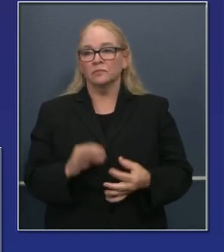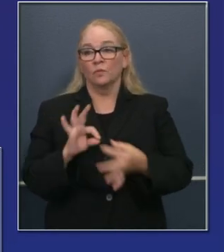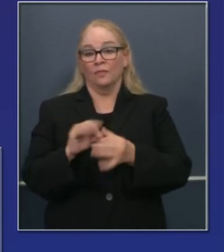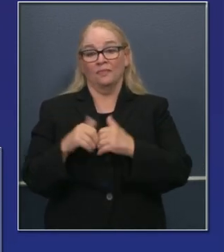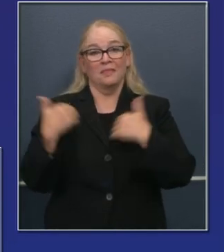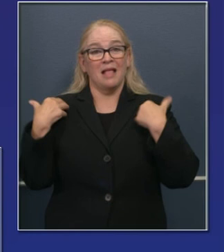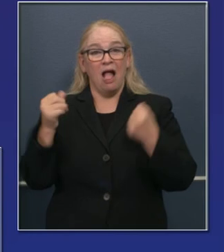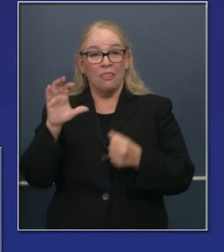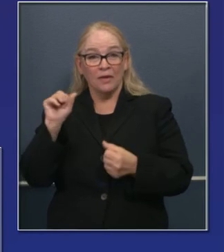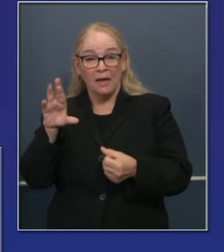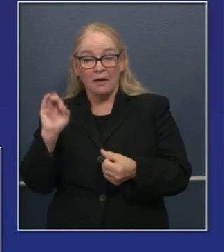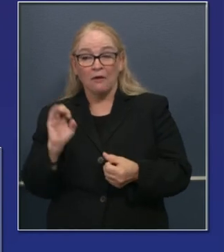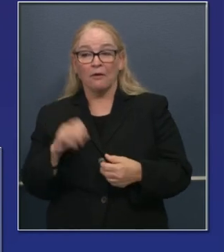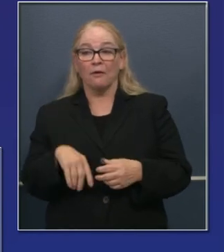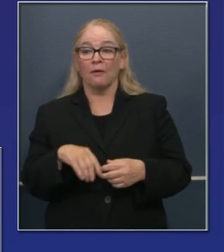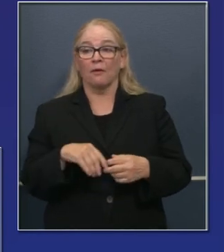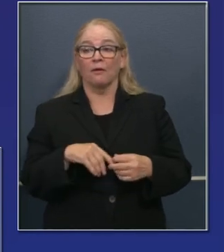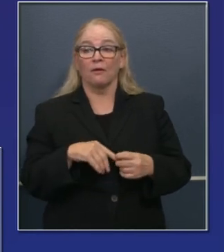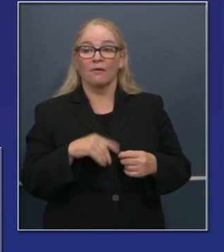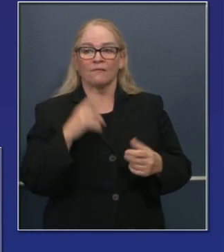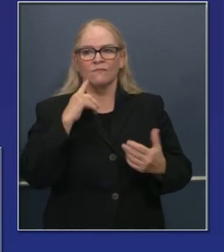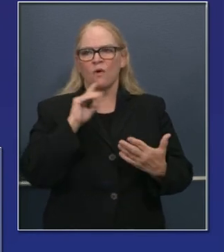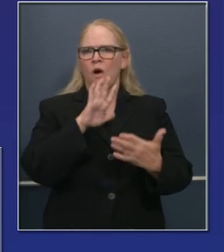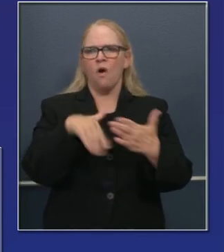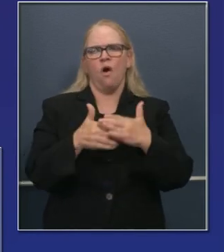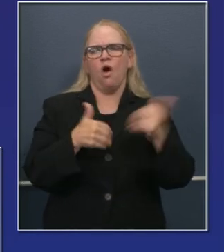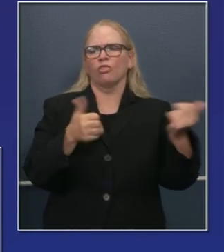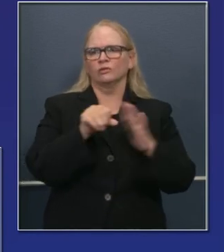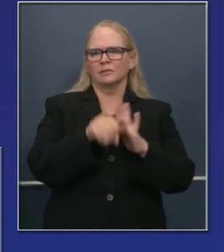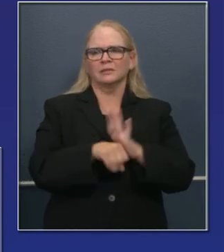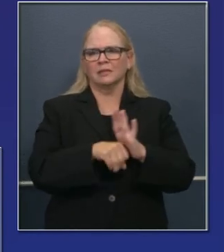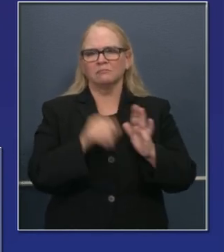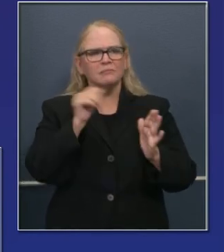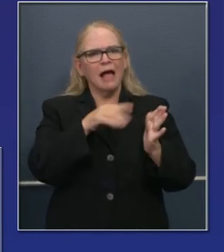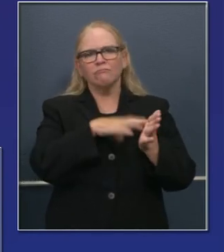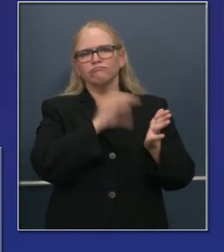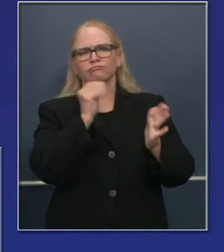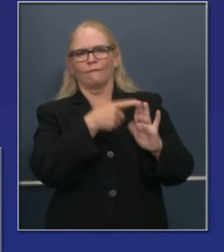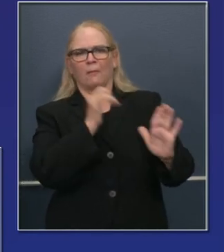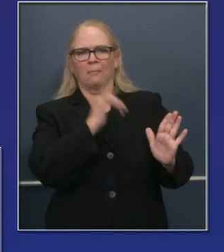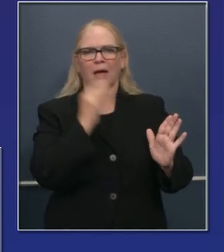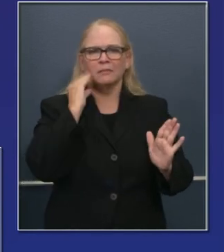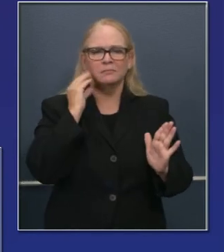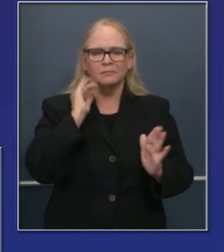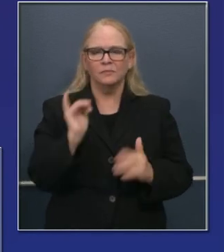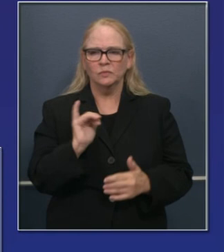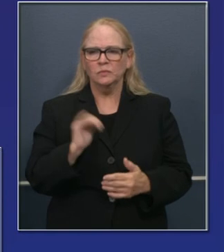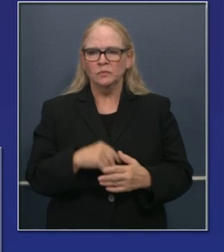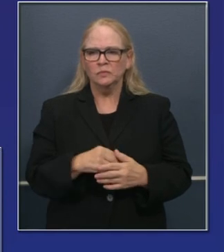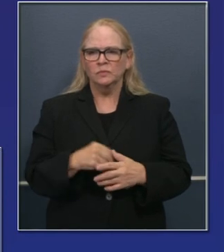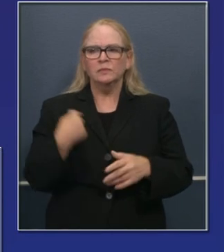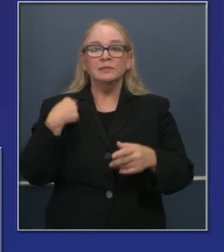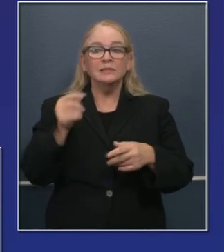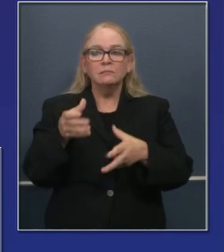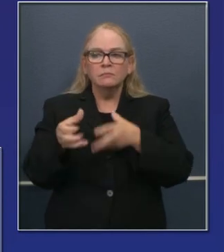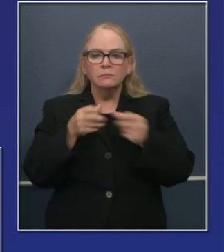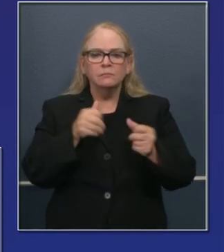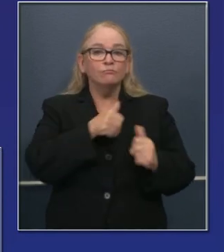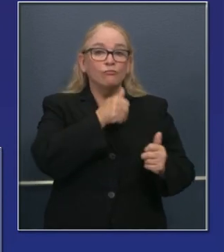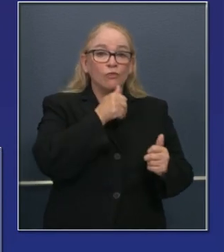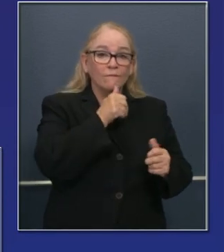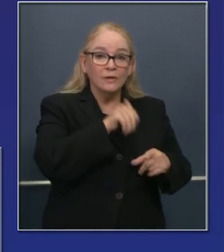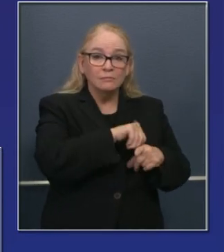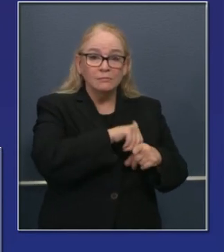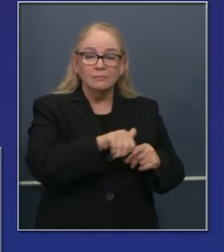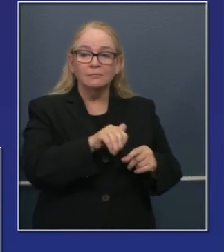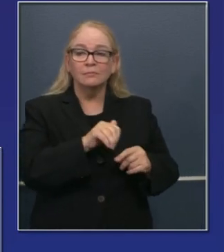sobresalubridad, incluso a lo ancho del país, hemos visto que esto ha sido un problema. De modo que hemos traído a peritos expertos en el